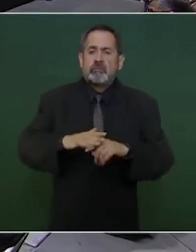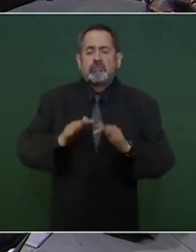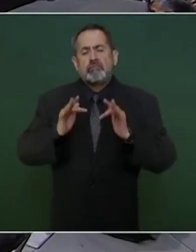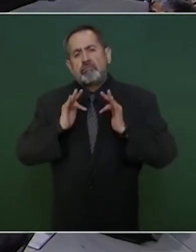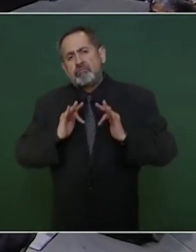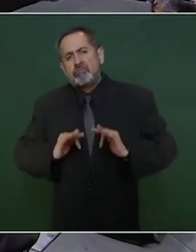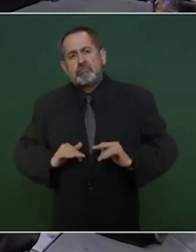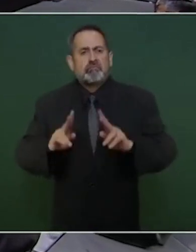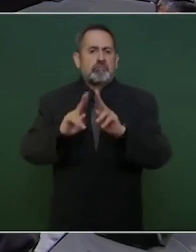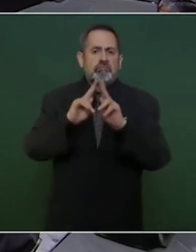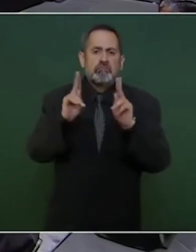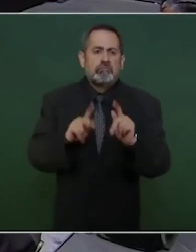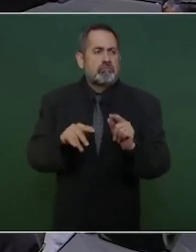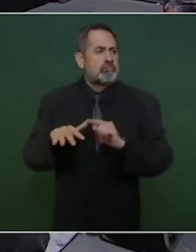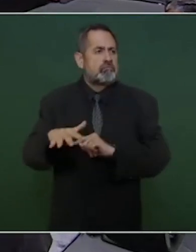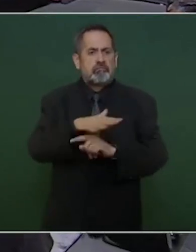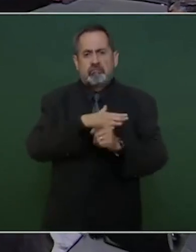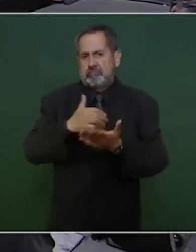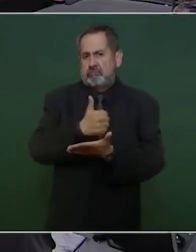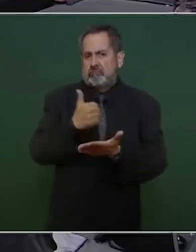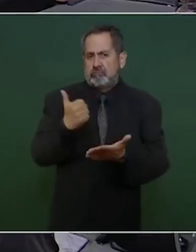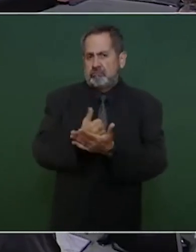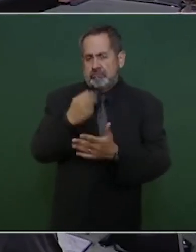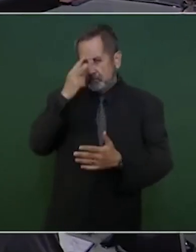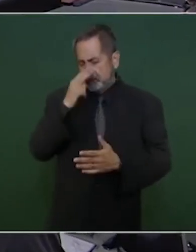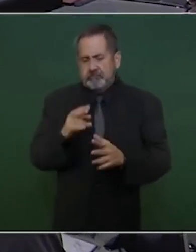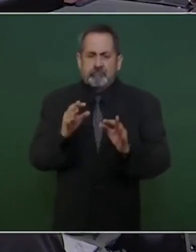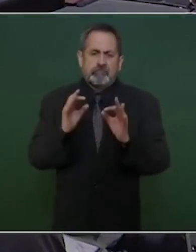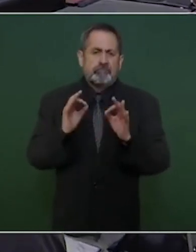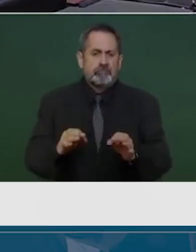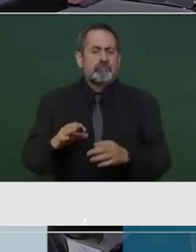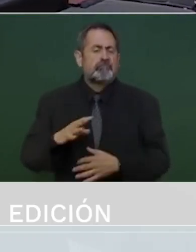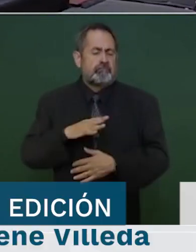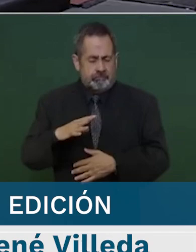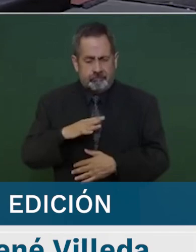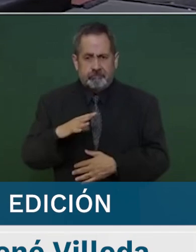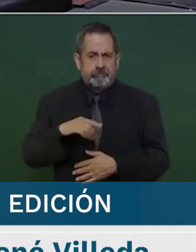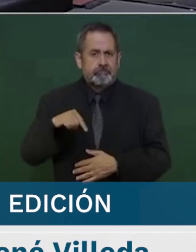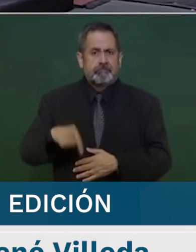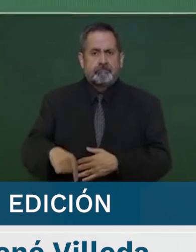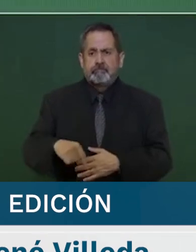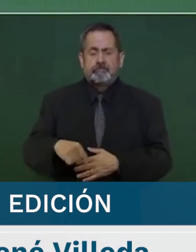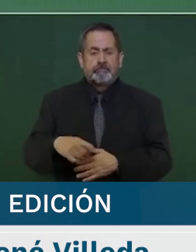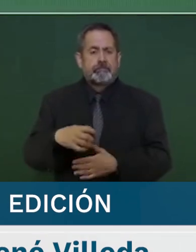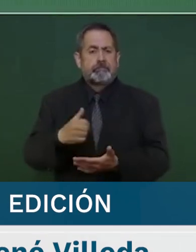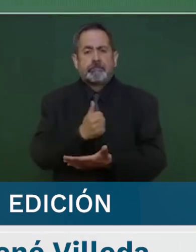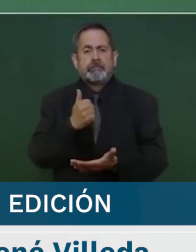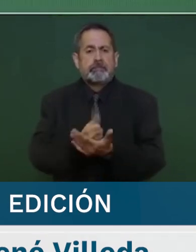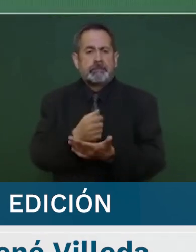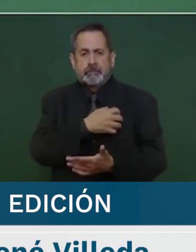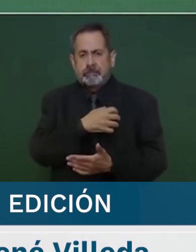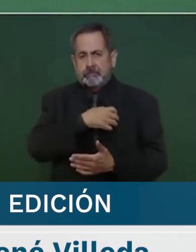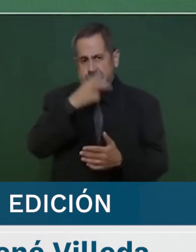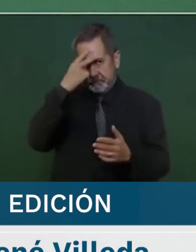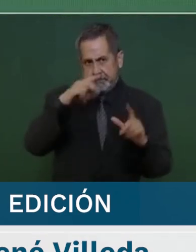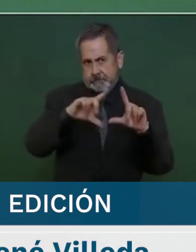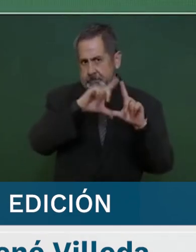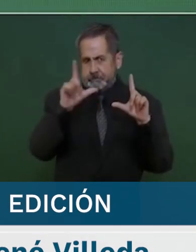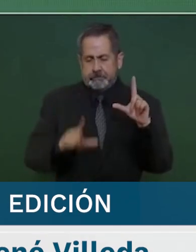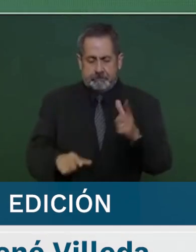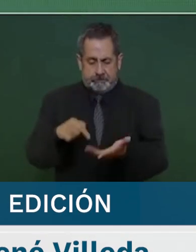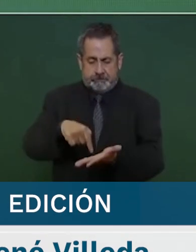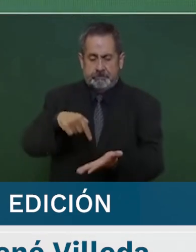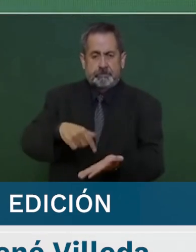que se garantiza en la capital de la República, en la